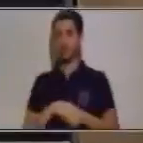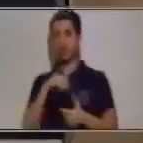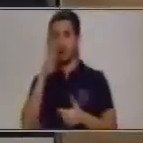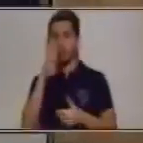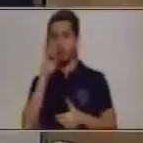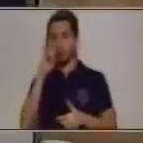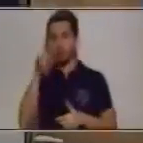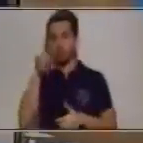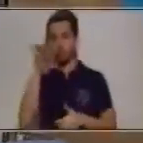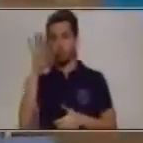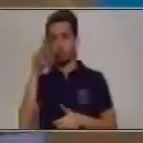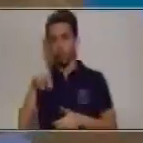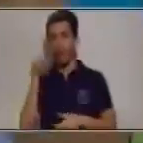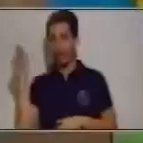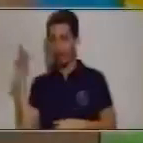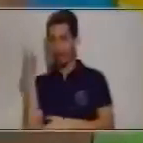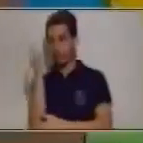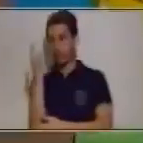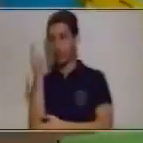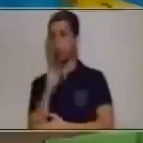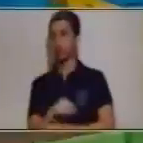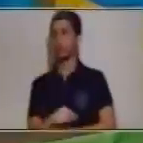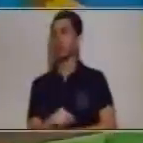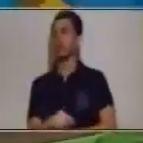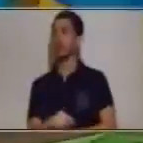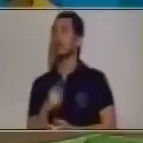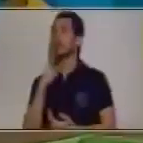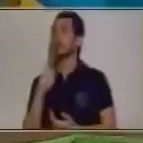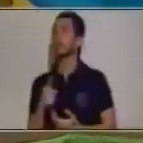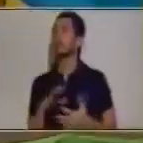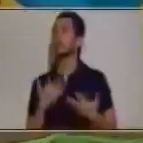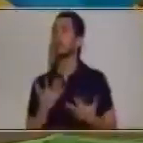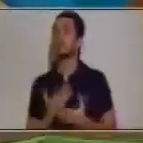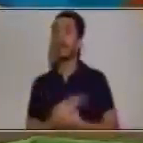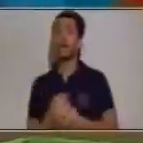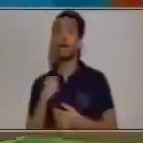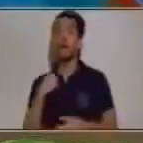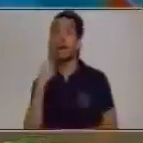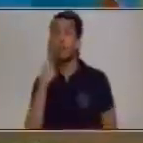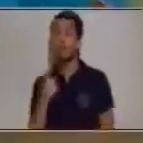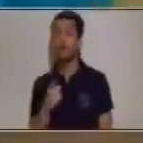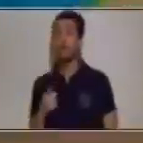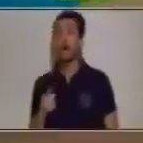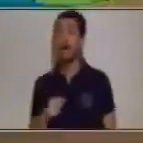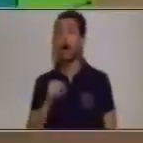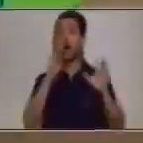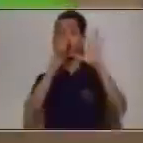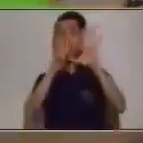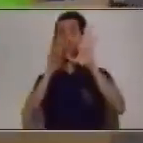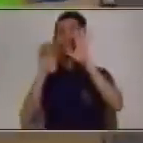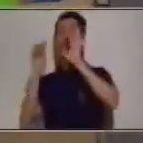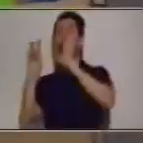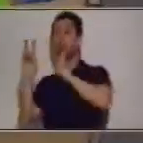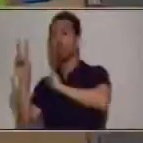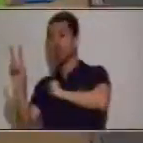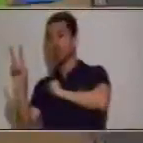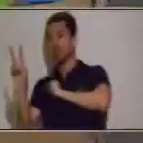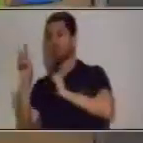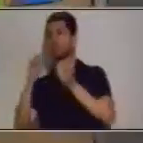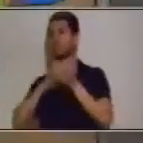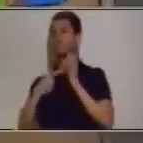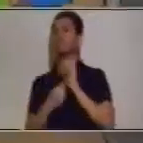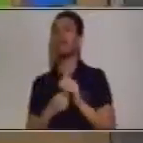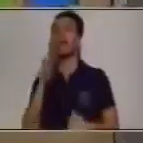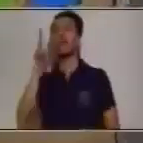Ahí es donde me interesa. Yo tengo entendido que si estoy hablando de un numeral 82, entonces